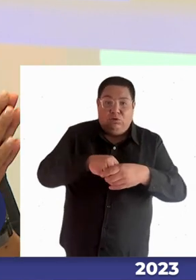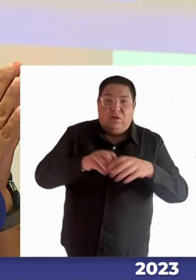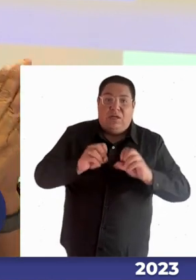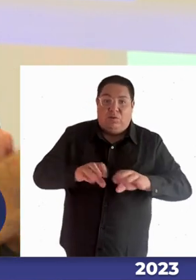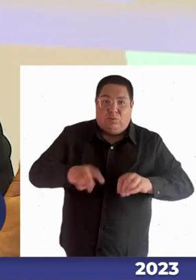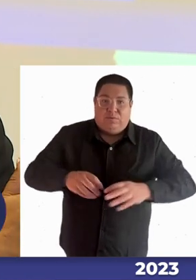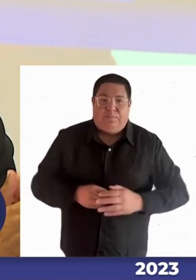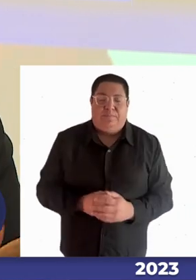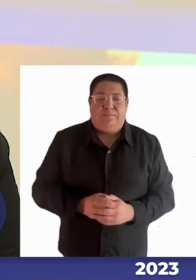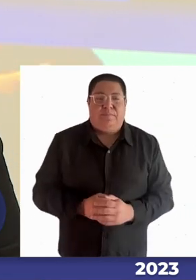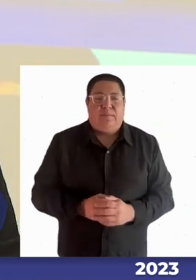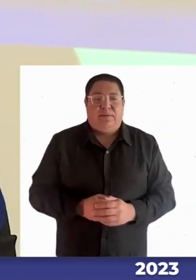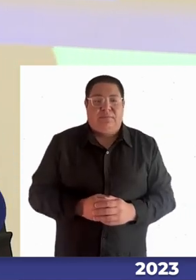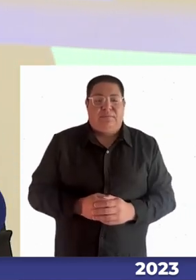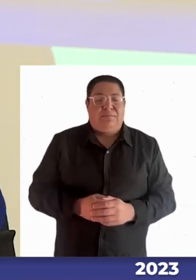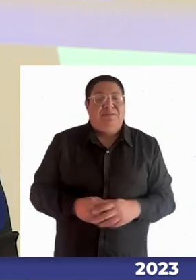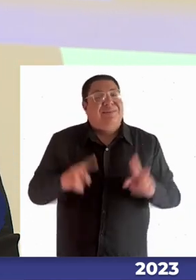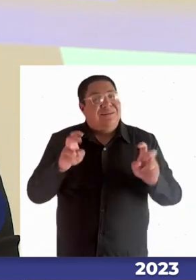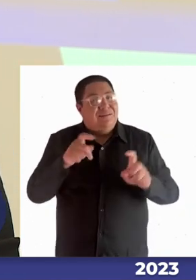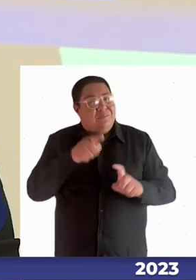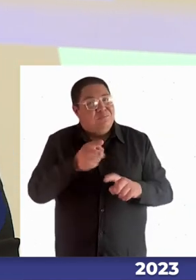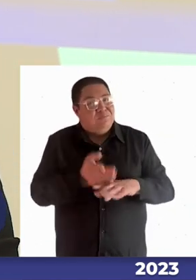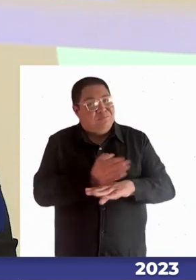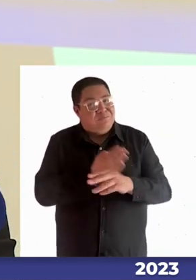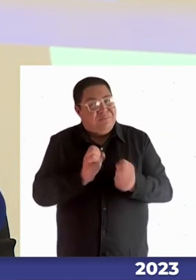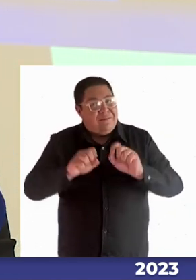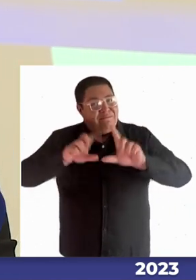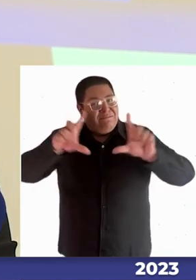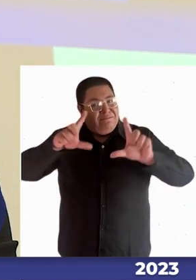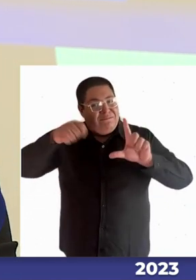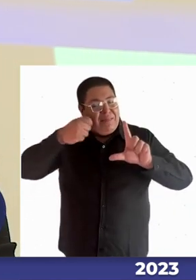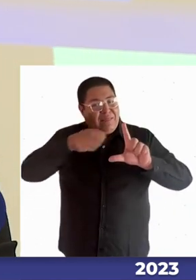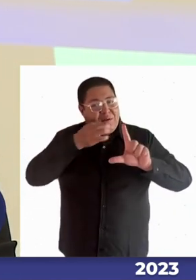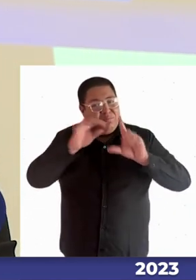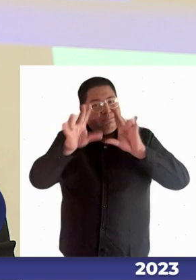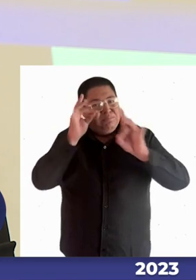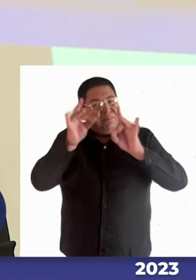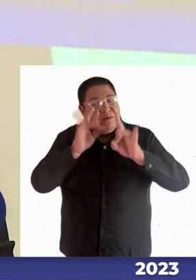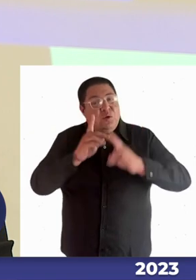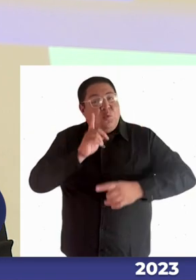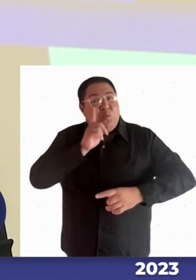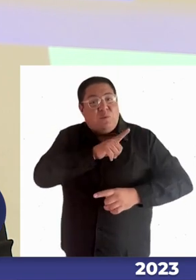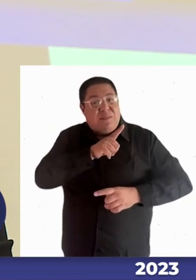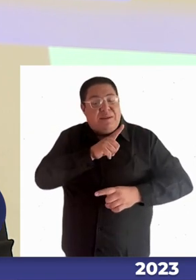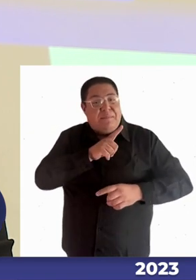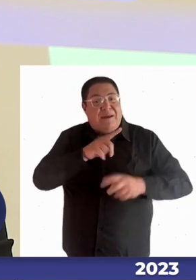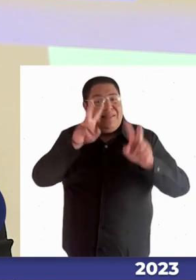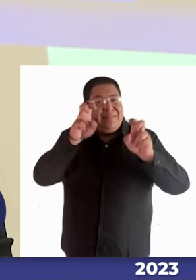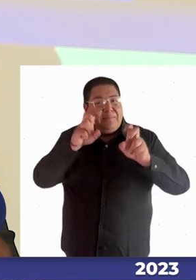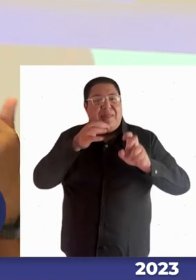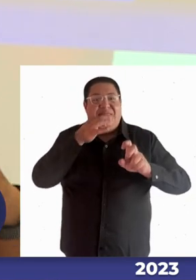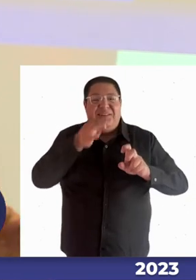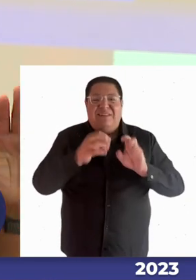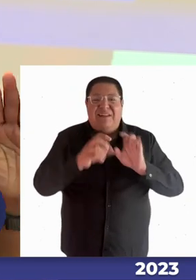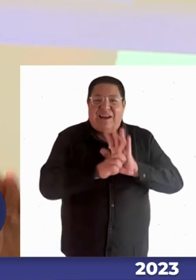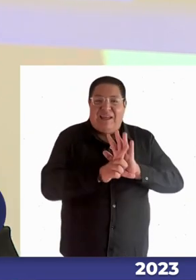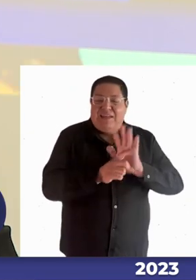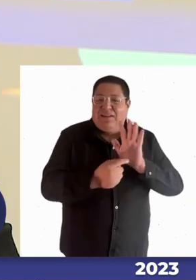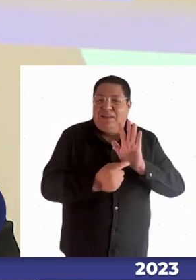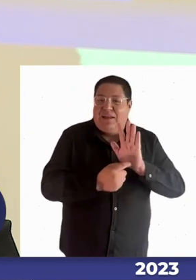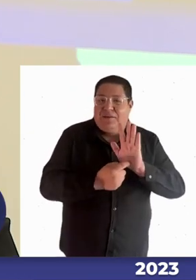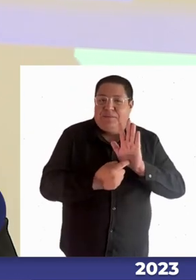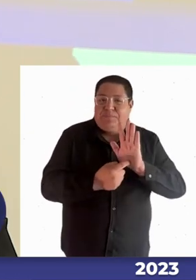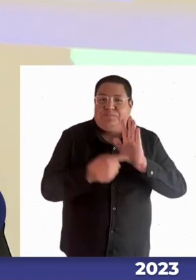Entonces, en la nota introductoria en el video se daba cuenta de la última iniciativa legal que fue una indicación que